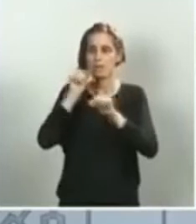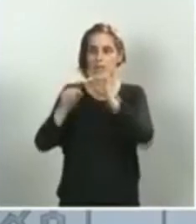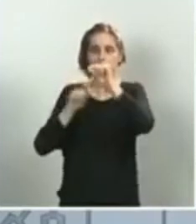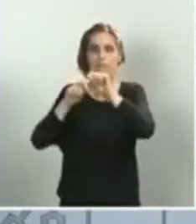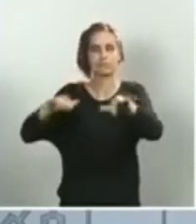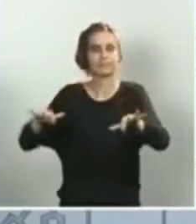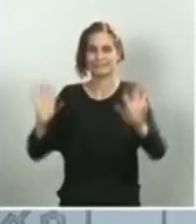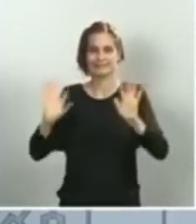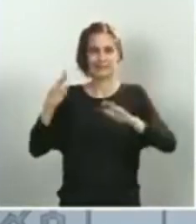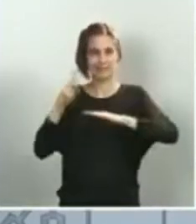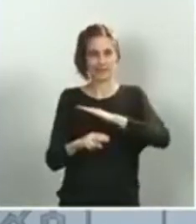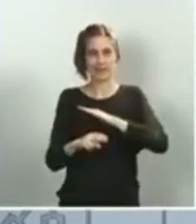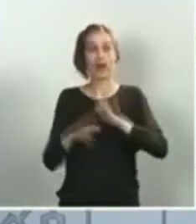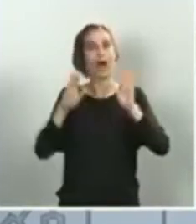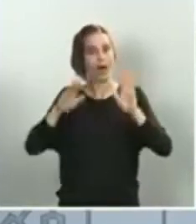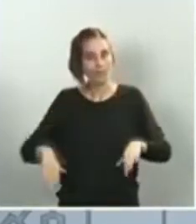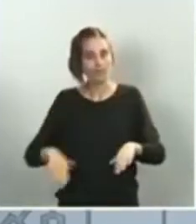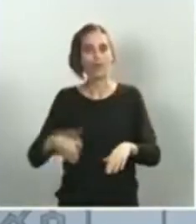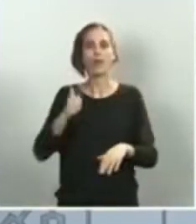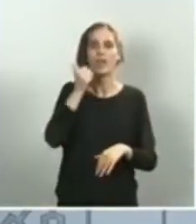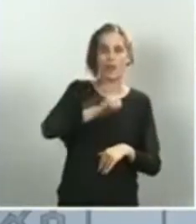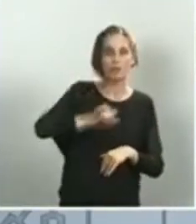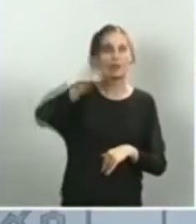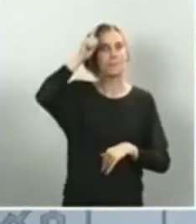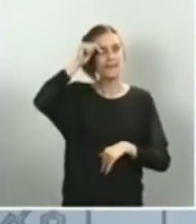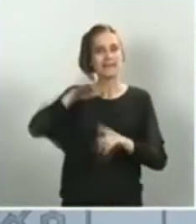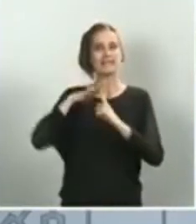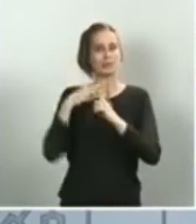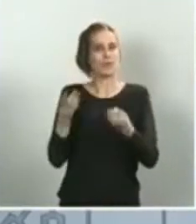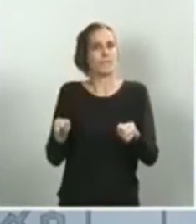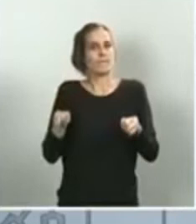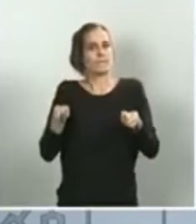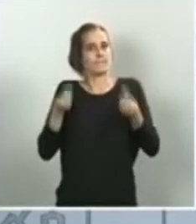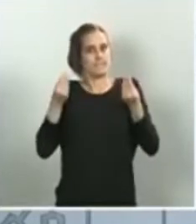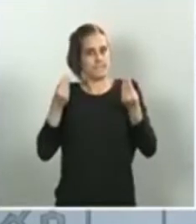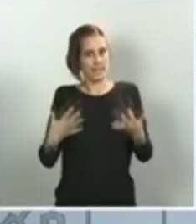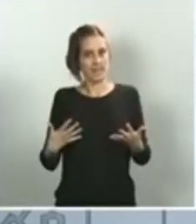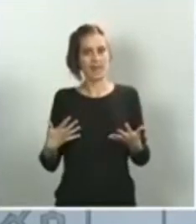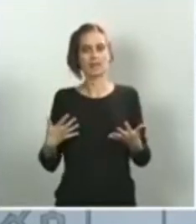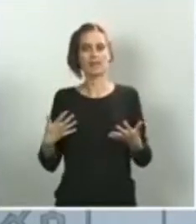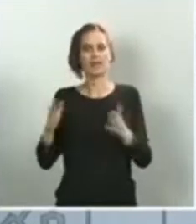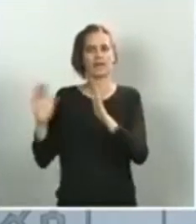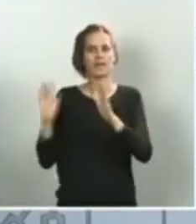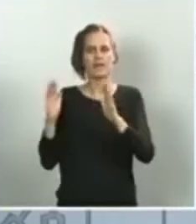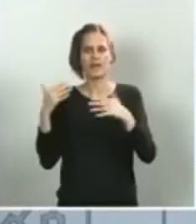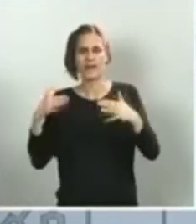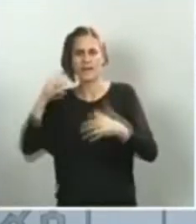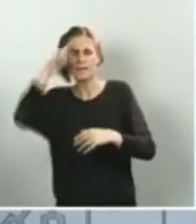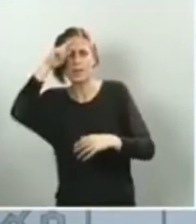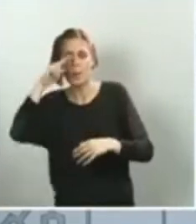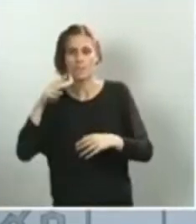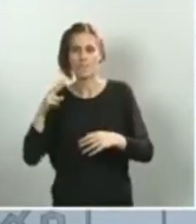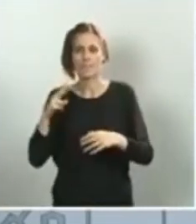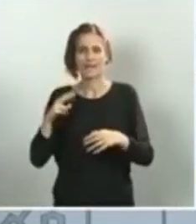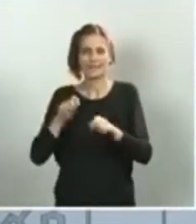en Melilla, la situación se ha contenido y no ha llegado a ninguna fase de alarma en ese sentido. Serán las propias